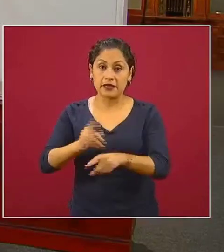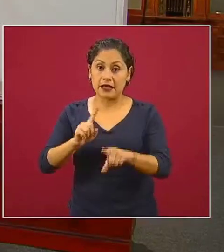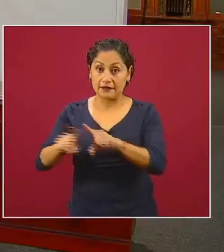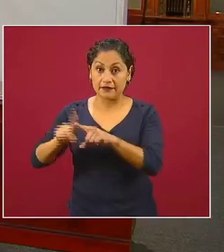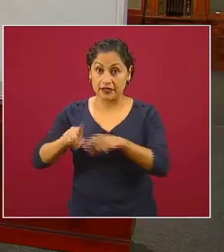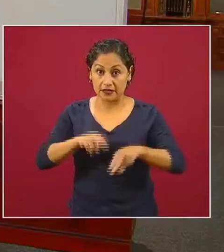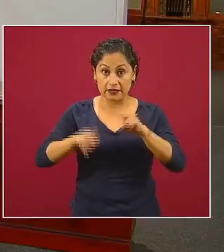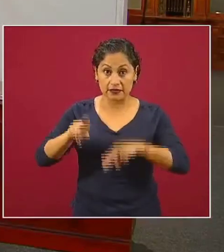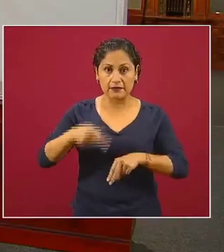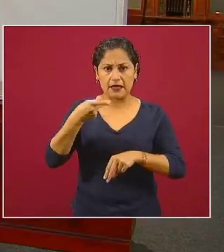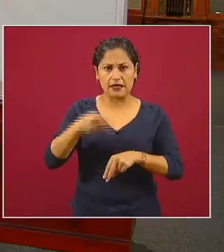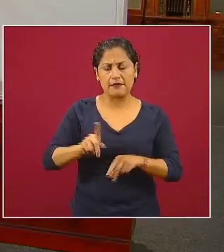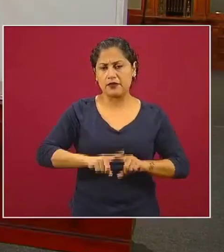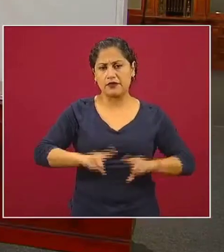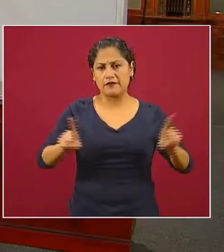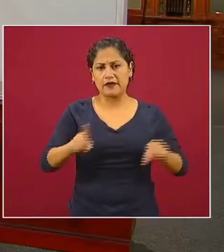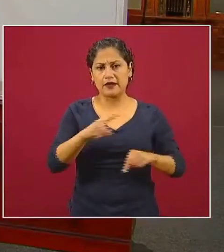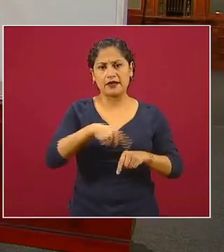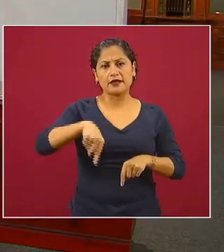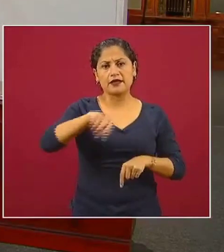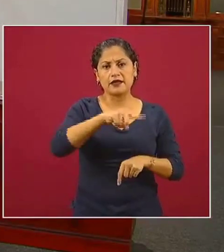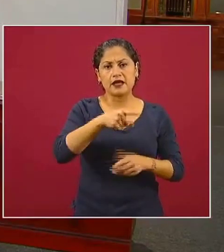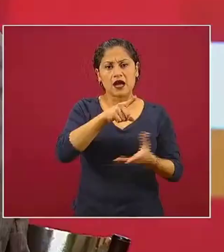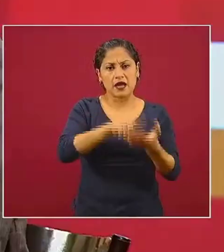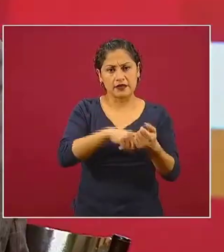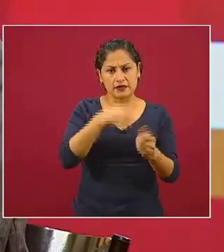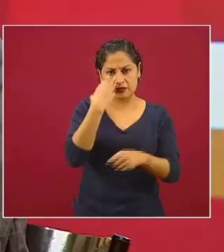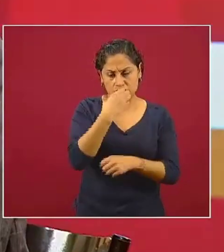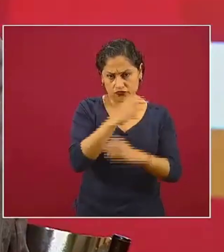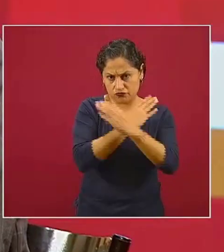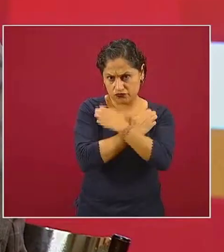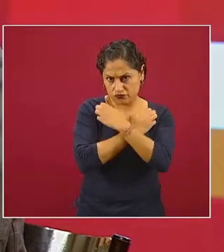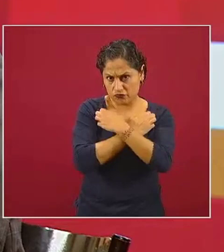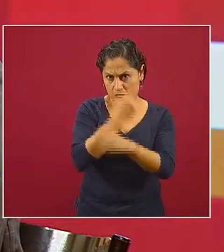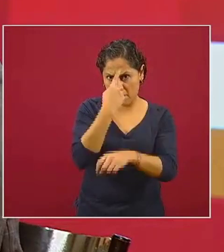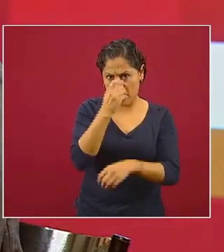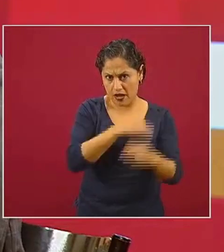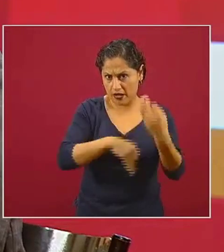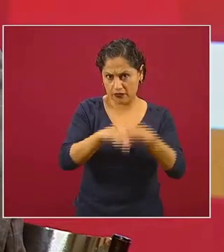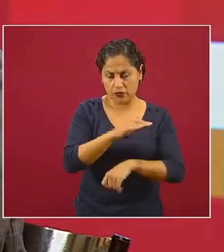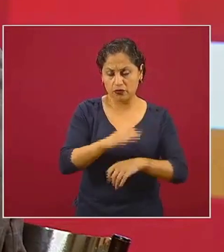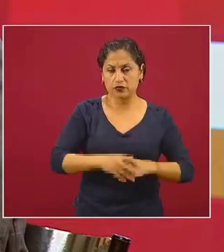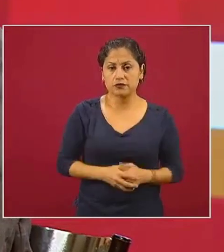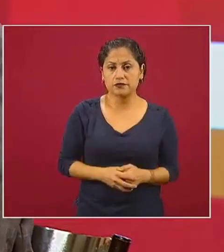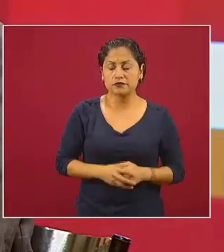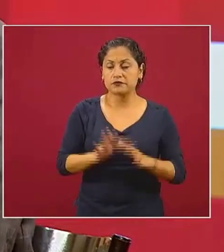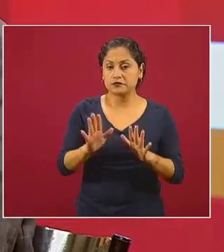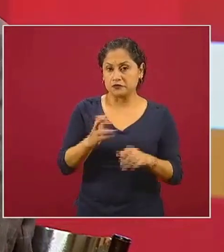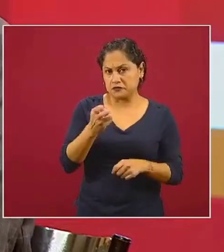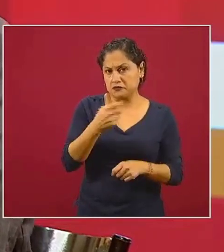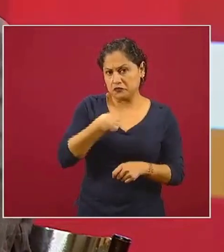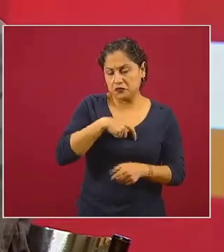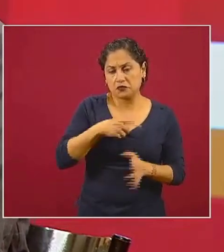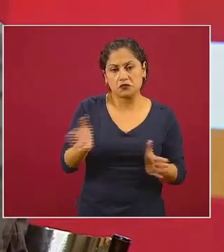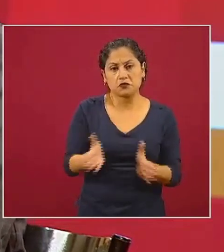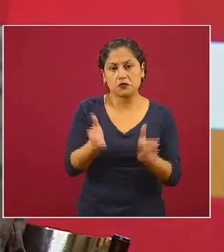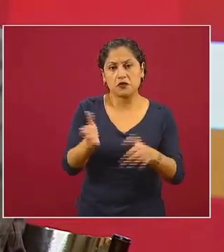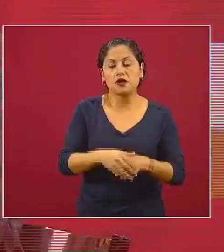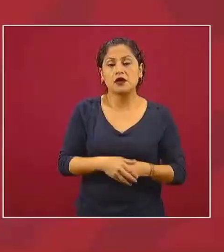impulsando y queremos impulsar ahora lo que sucedió fue algo muy muy importante